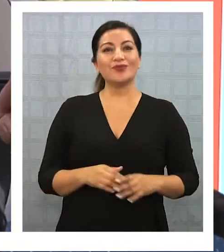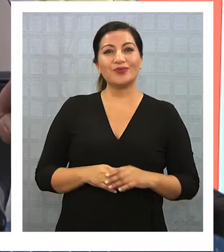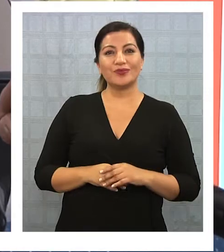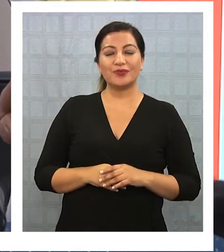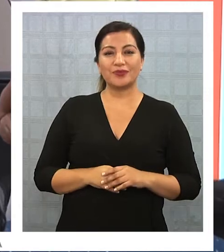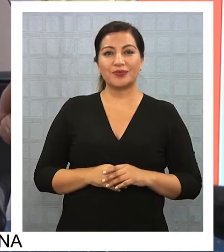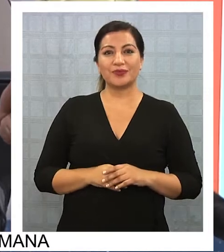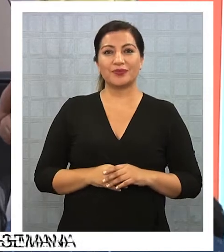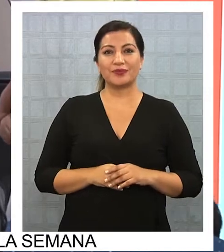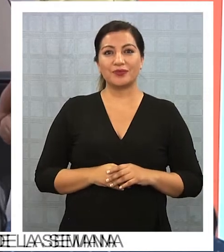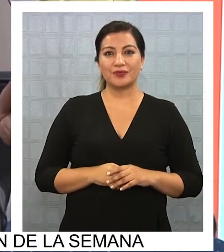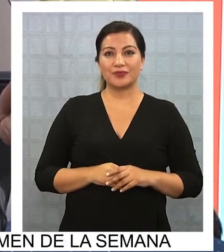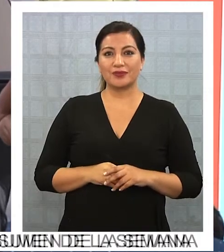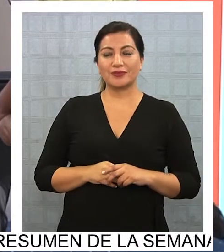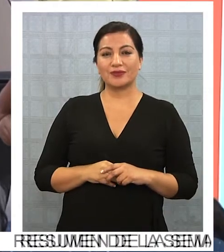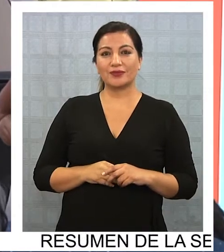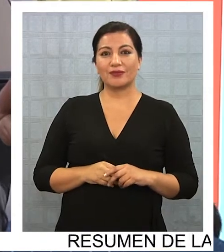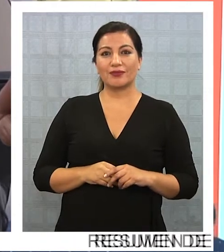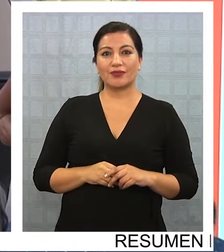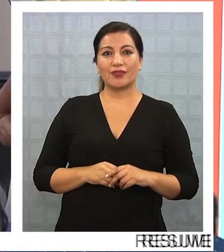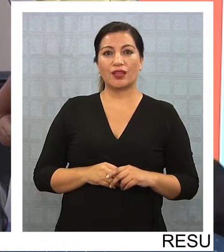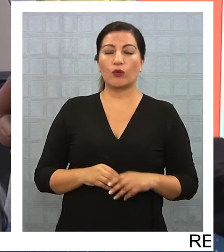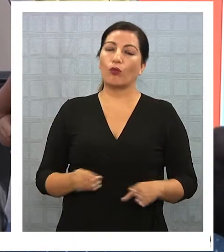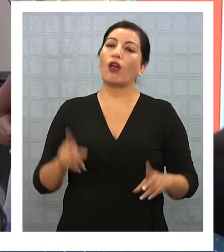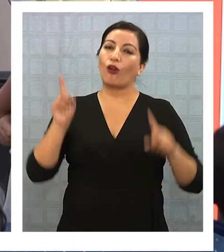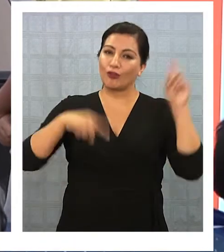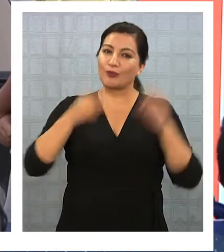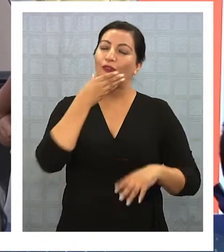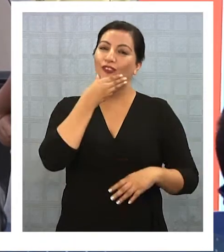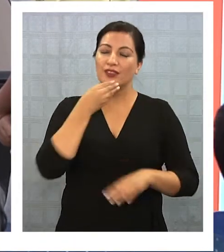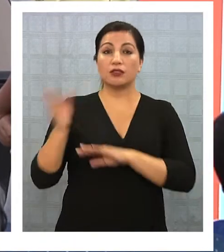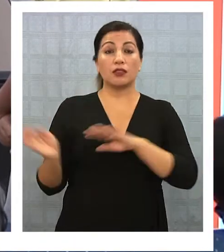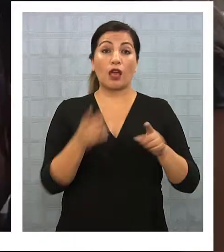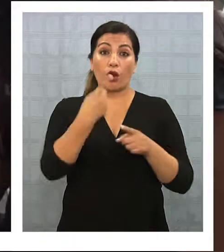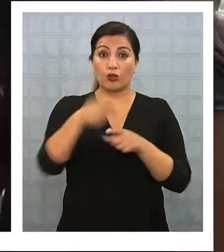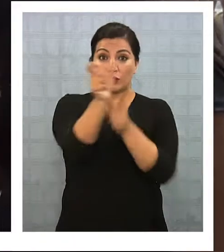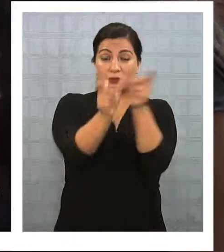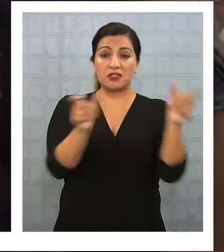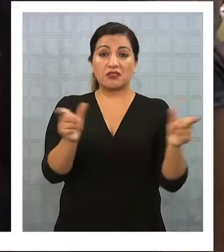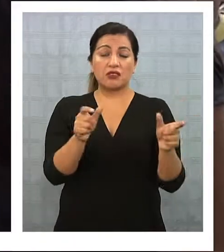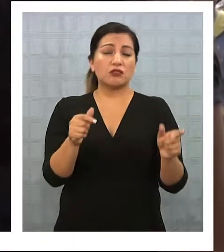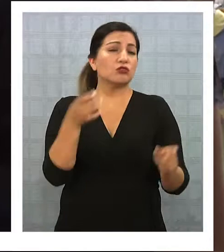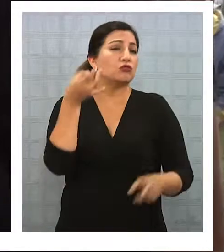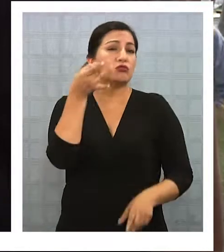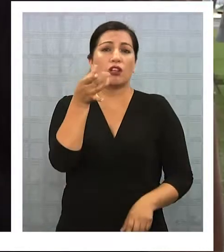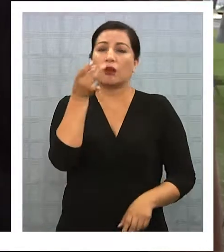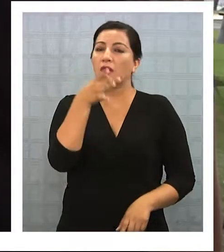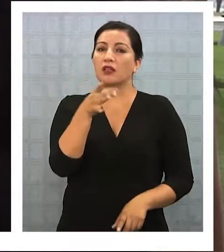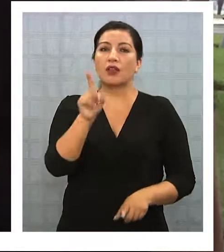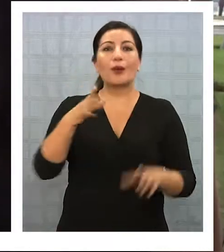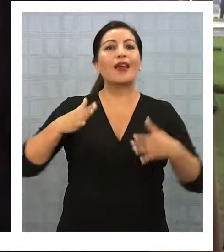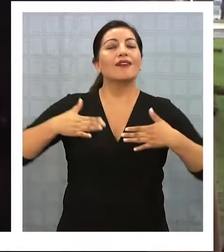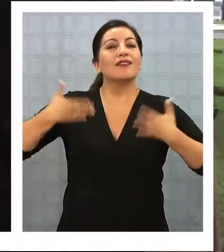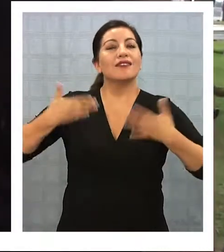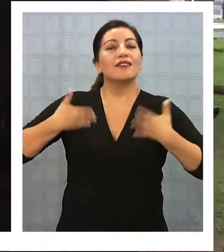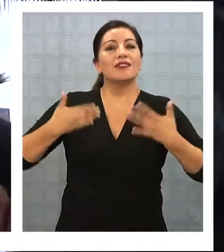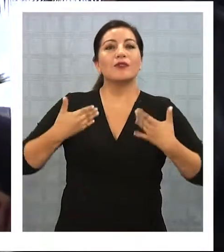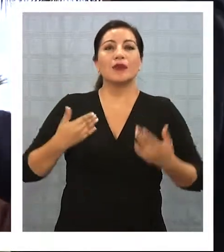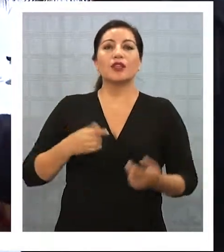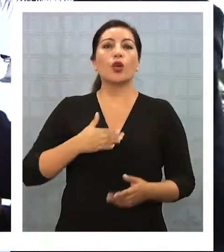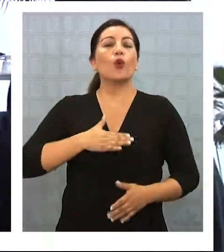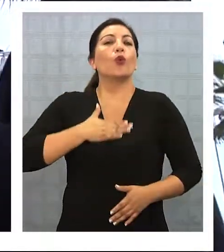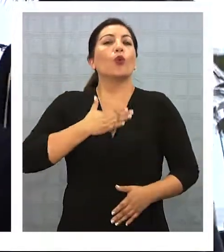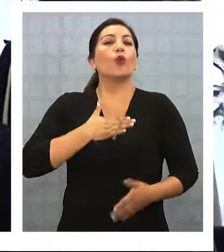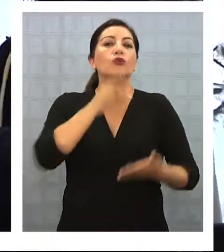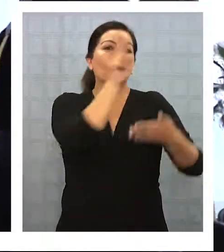cosa muy bonita. Y para otros simplemente pudo ser la motivación de agarrar